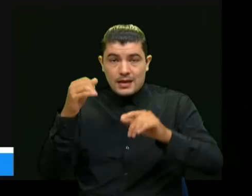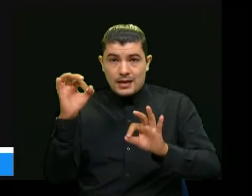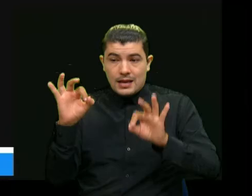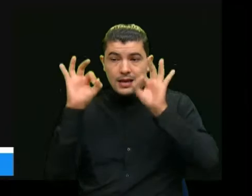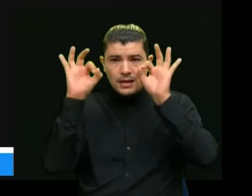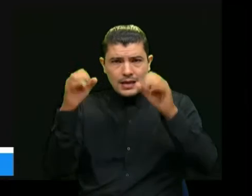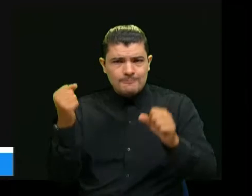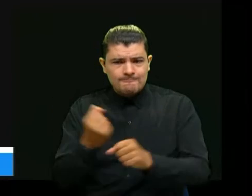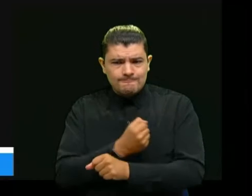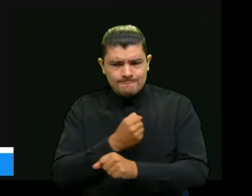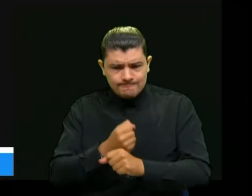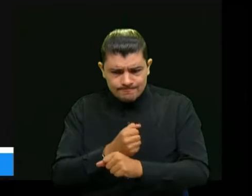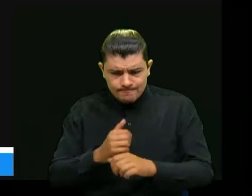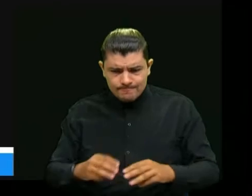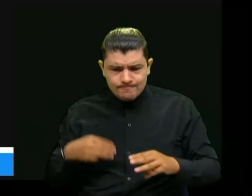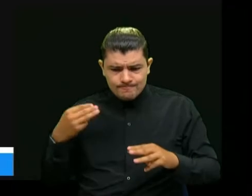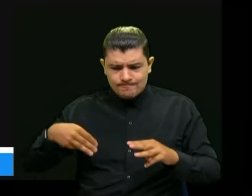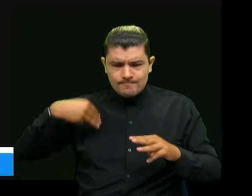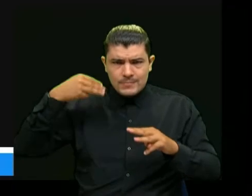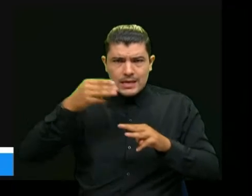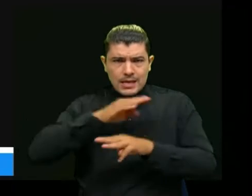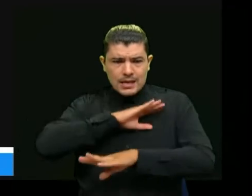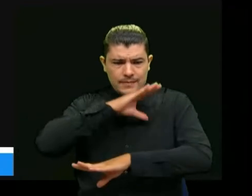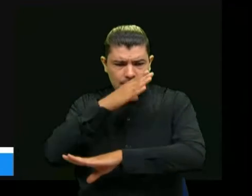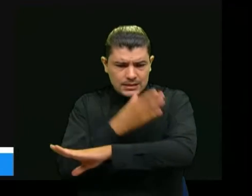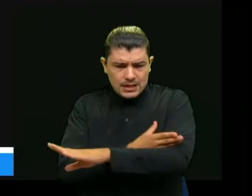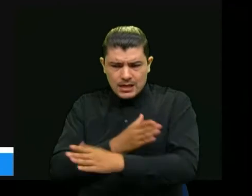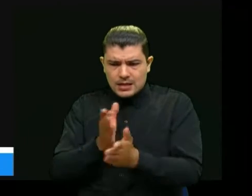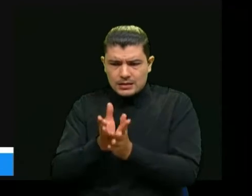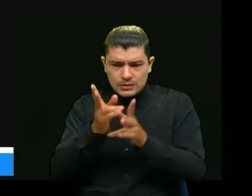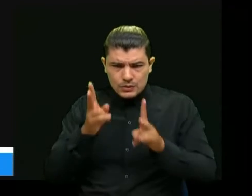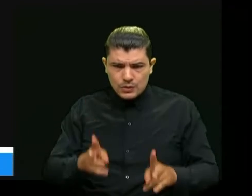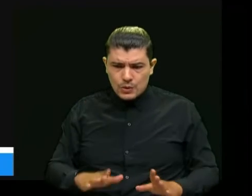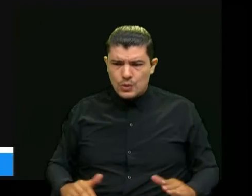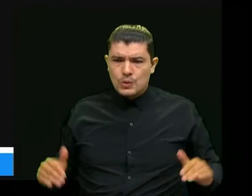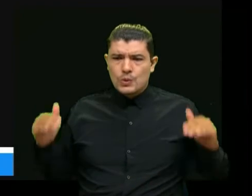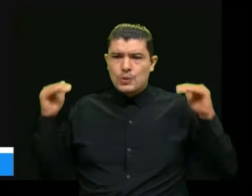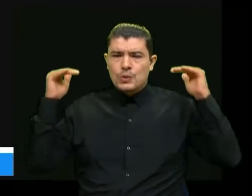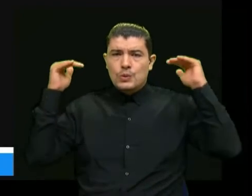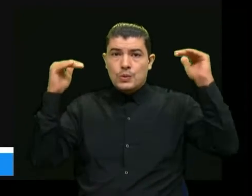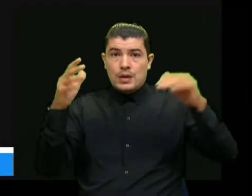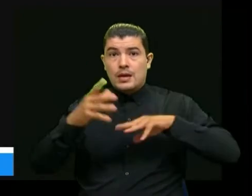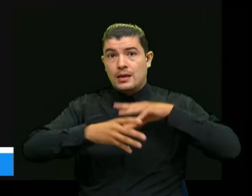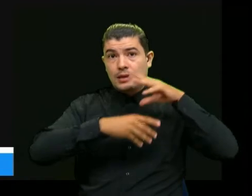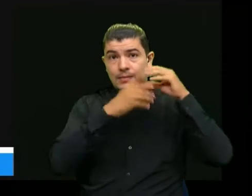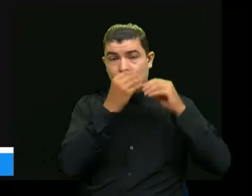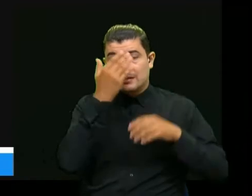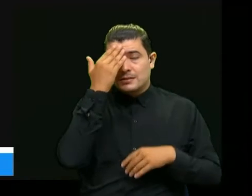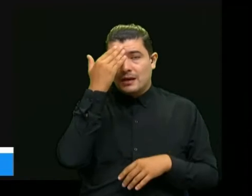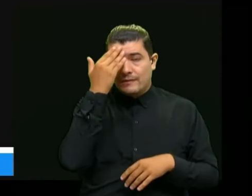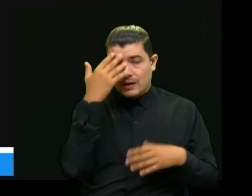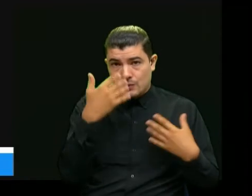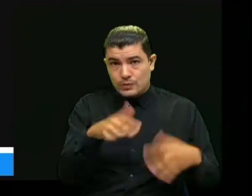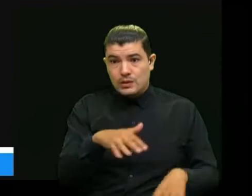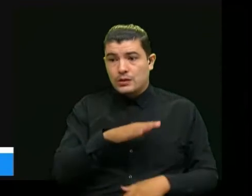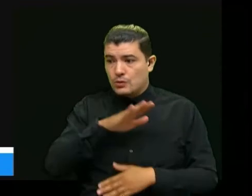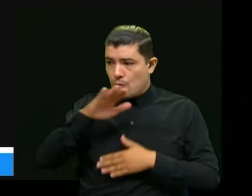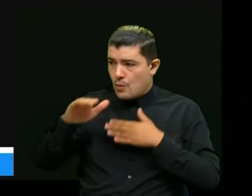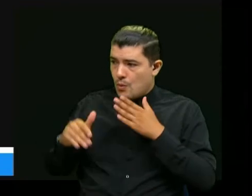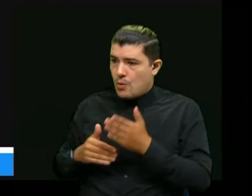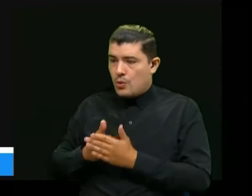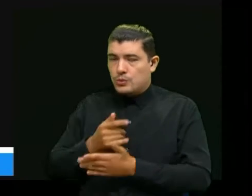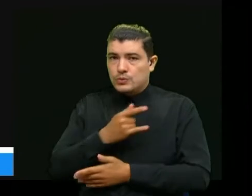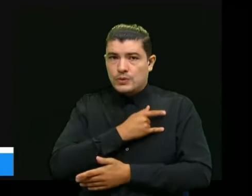en brindar esas competencias y esas capacidades a nuestros estudiantes y que también tengamos en cuenta y hablo por todos somos